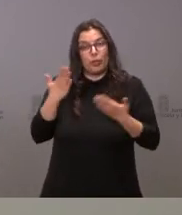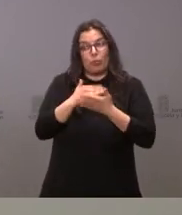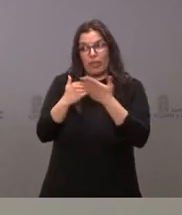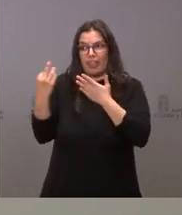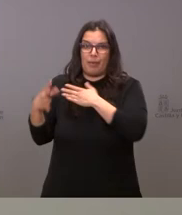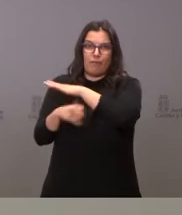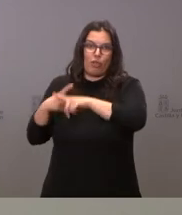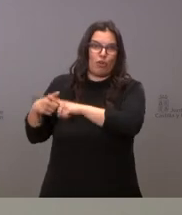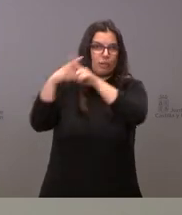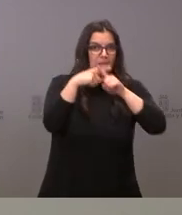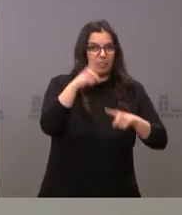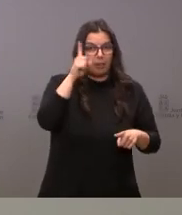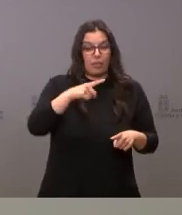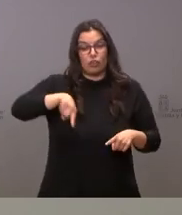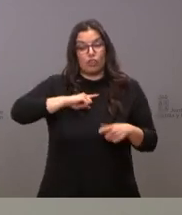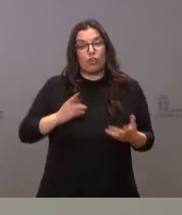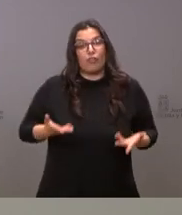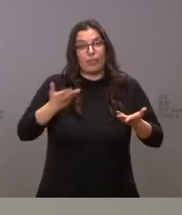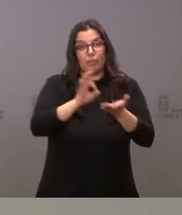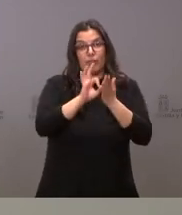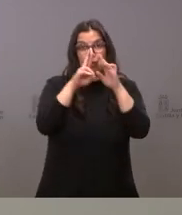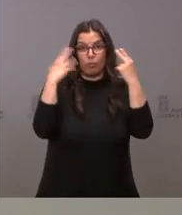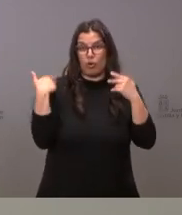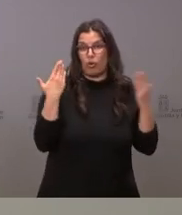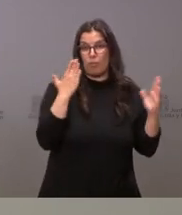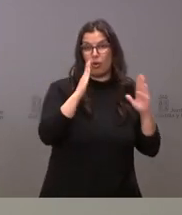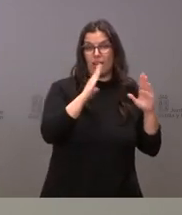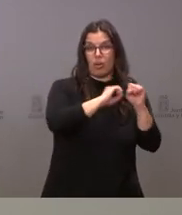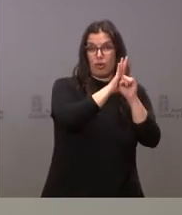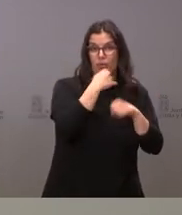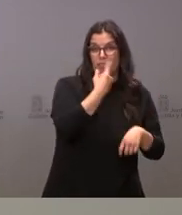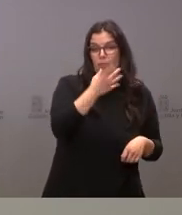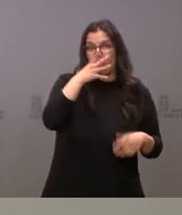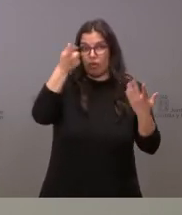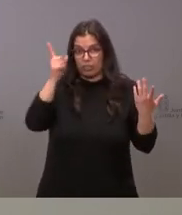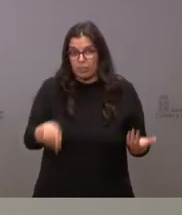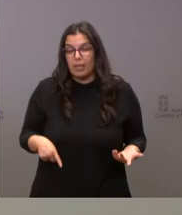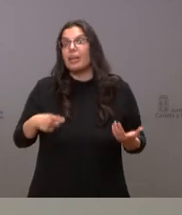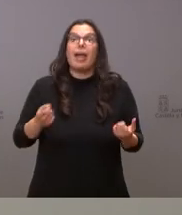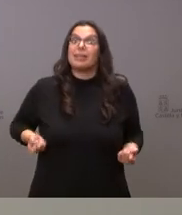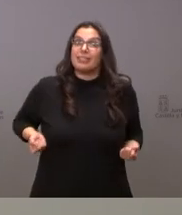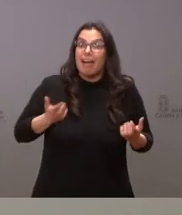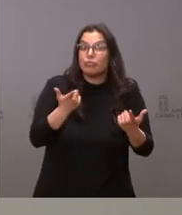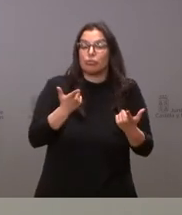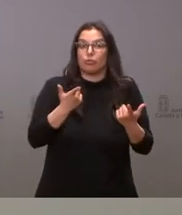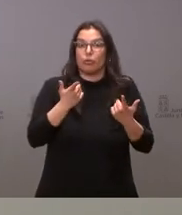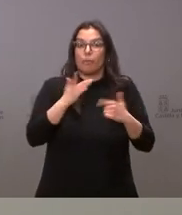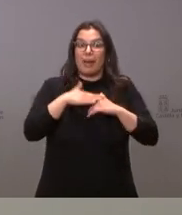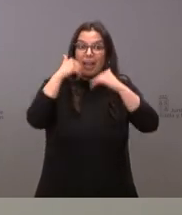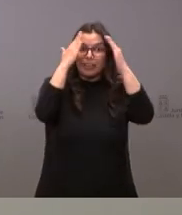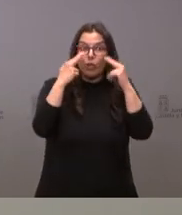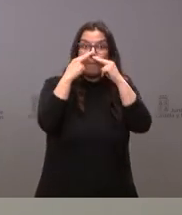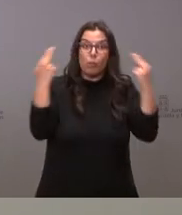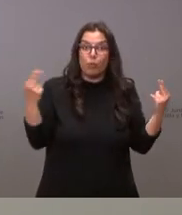cuando prestamos los servicios públicos lo decíamos en la pandemia lo decimos también hoy ese coste en prestación de los servicios públicos recae fundamentalmente sobre las comunidades